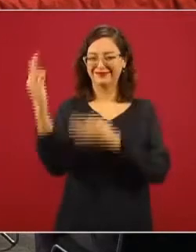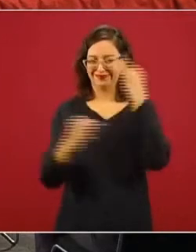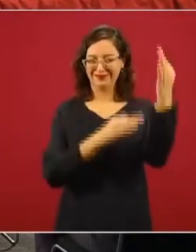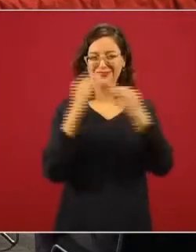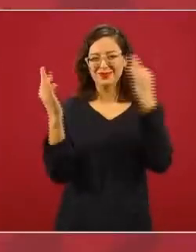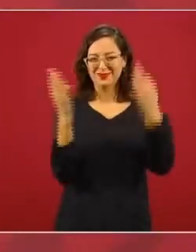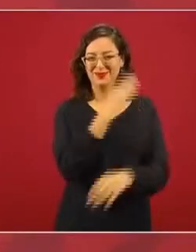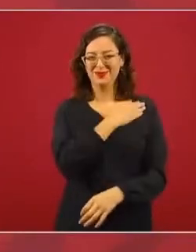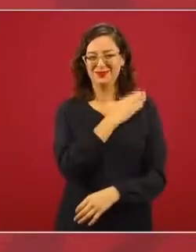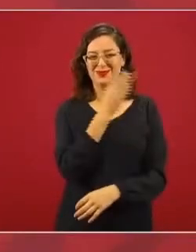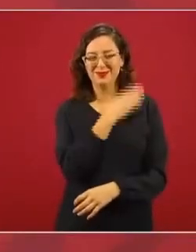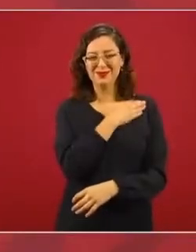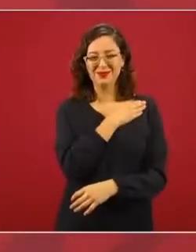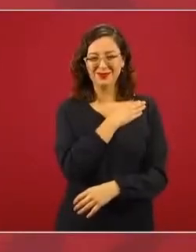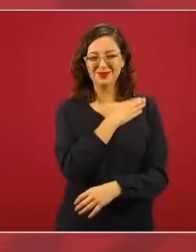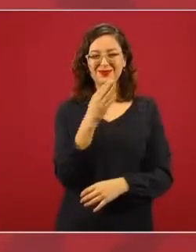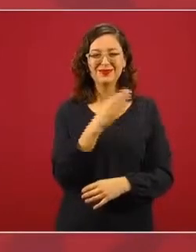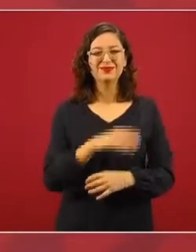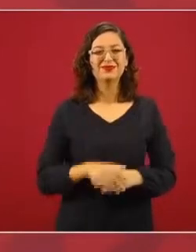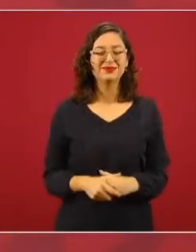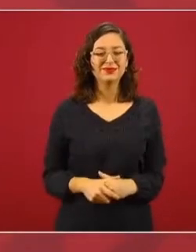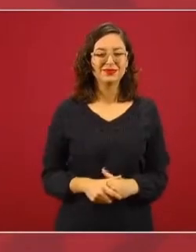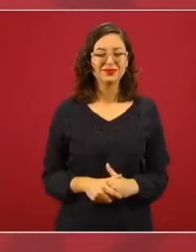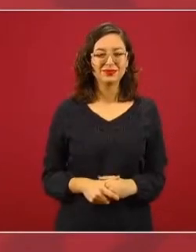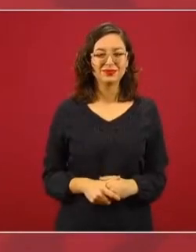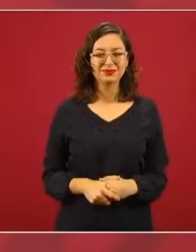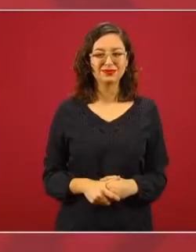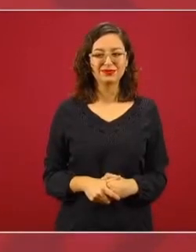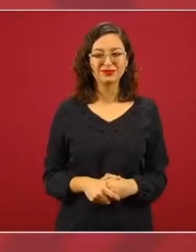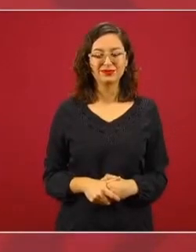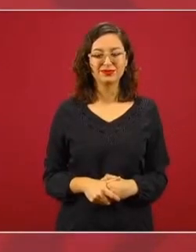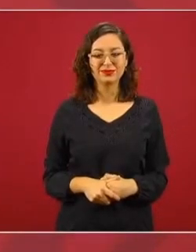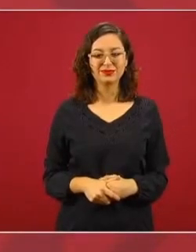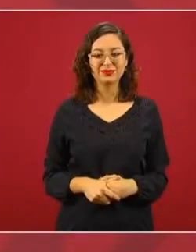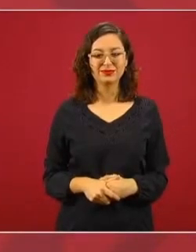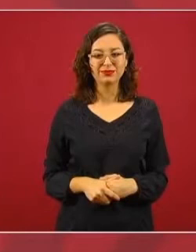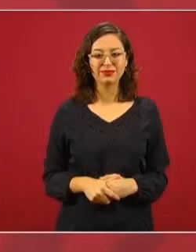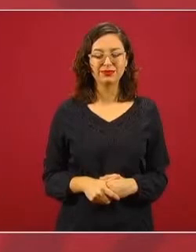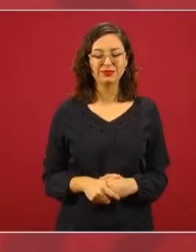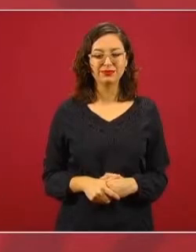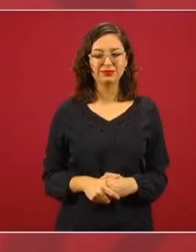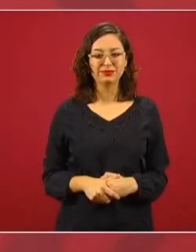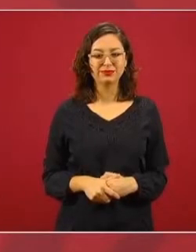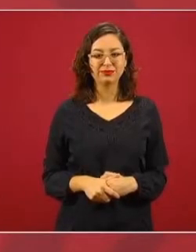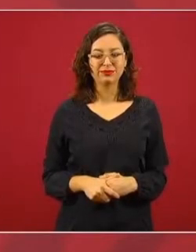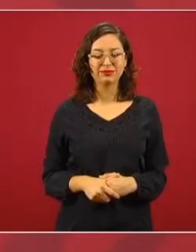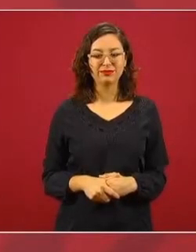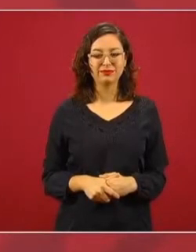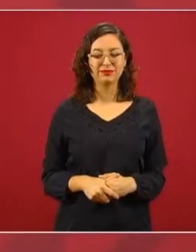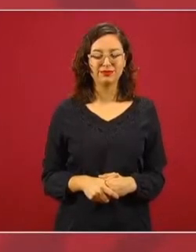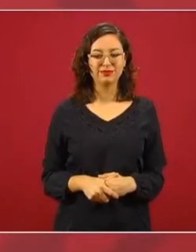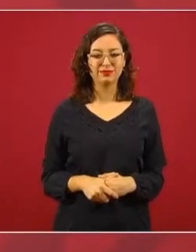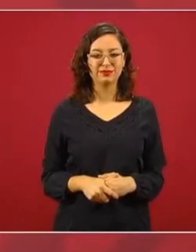No se podía entregar